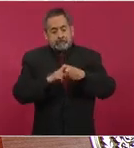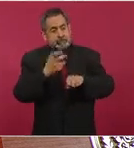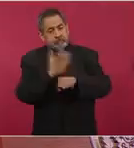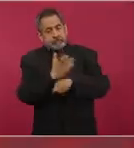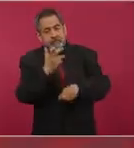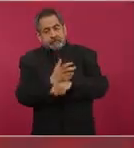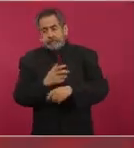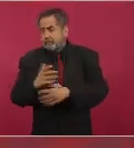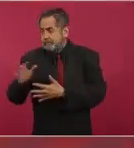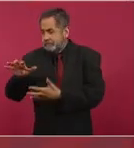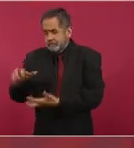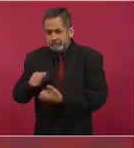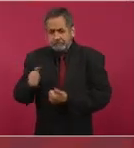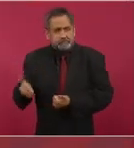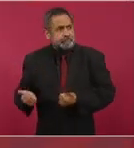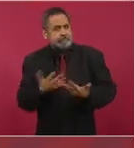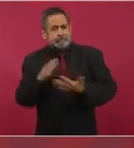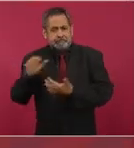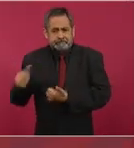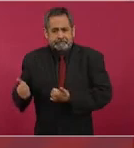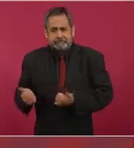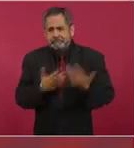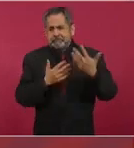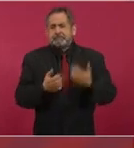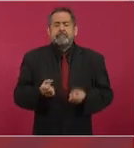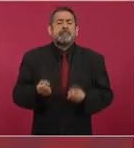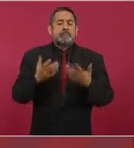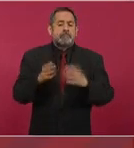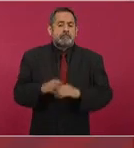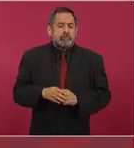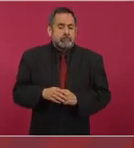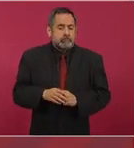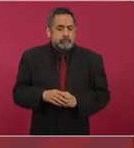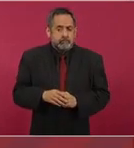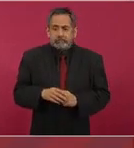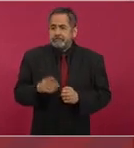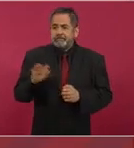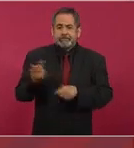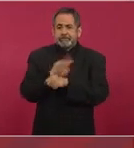Unidos. Y ahorita van a ver cómo dejaron